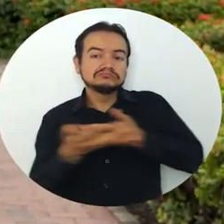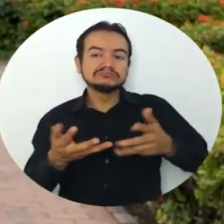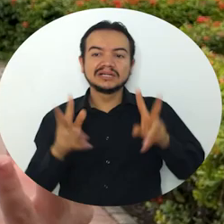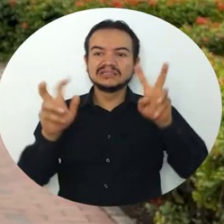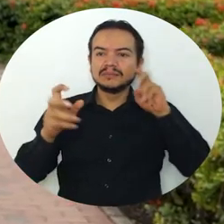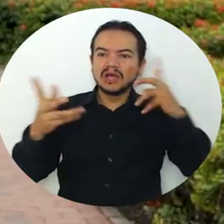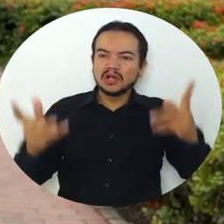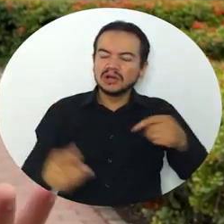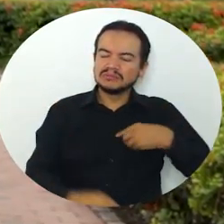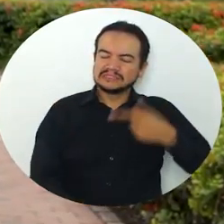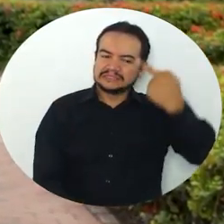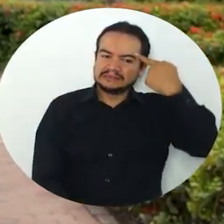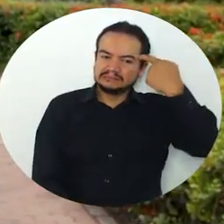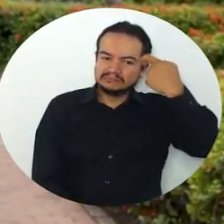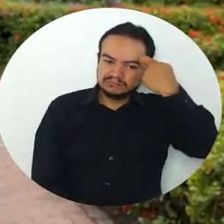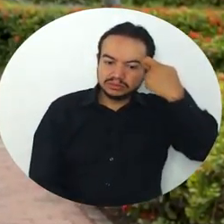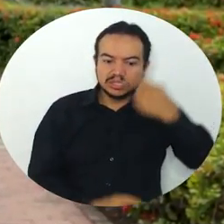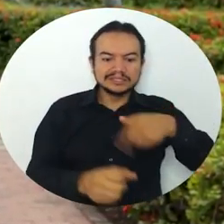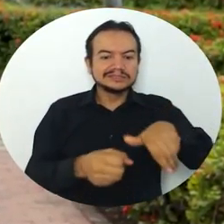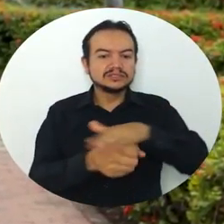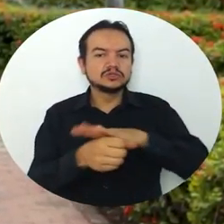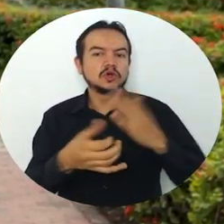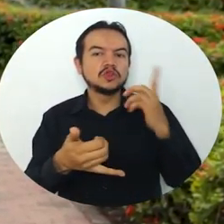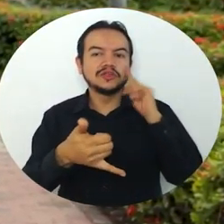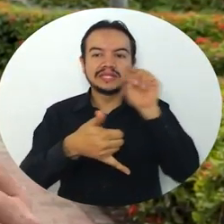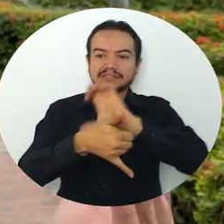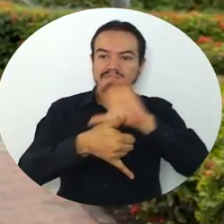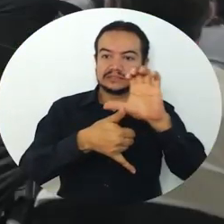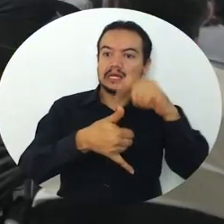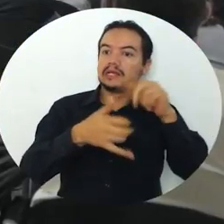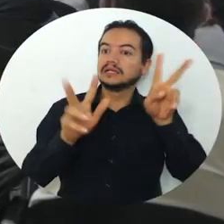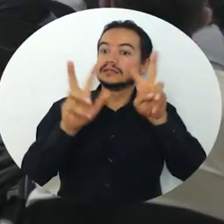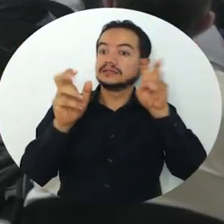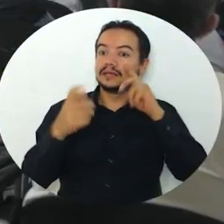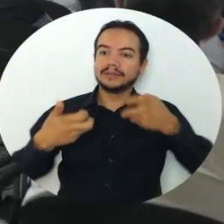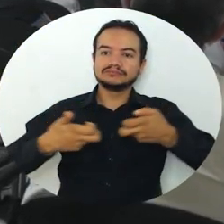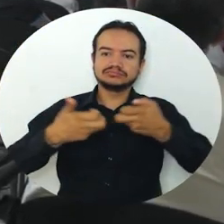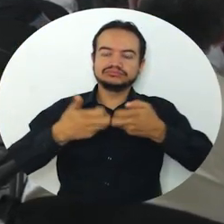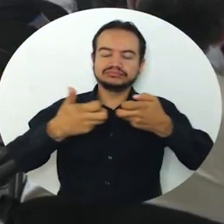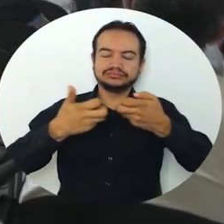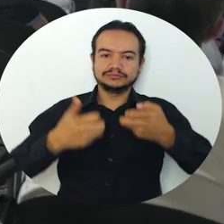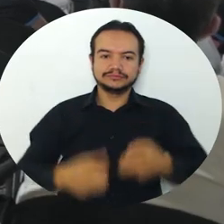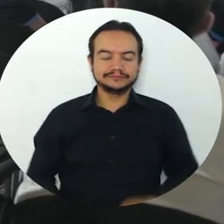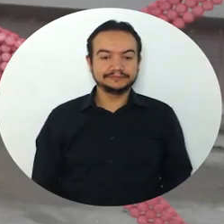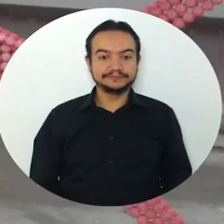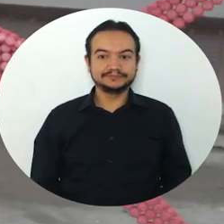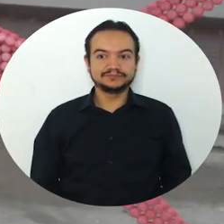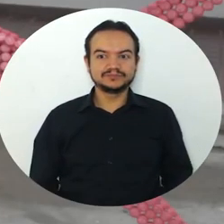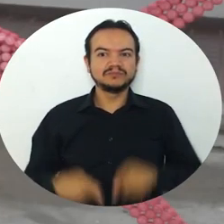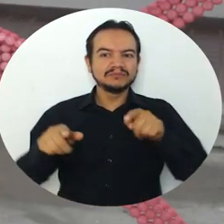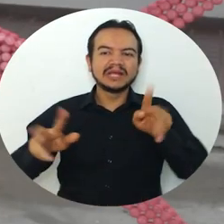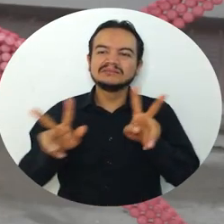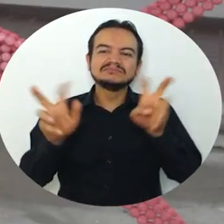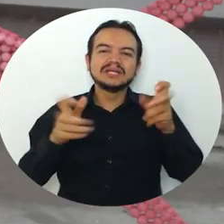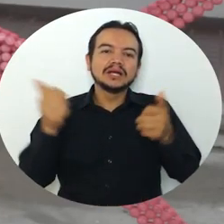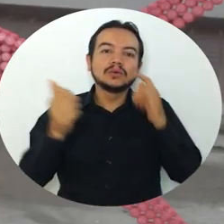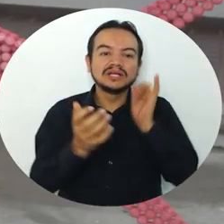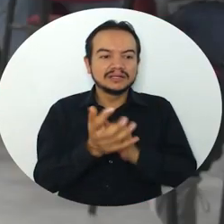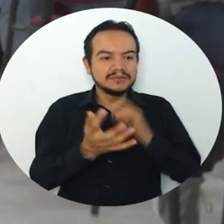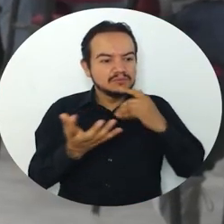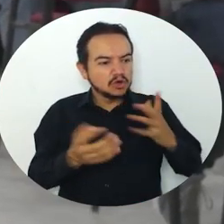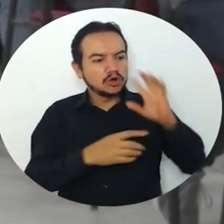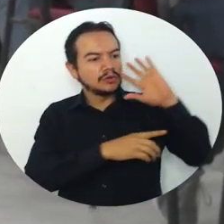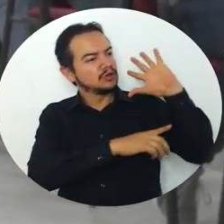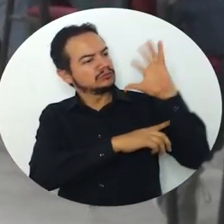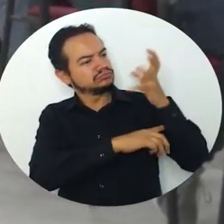el cual hablamos de los desafíos y retos que tiene la región Caribe frente al tema energético. El programa pretende hacer un acercamiento con temas como